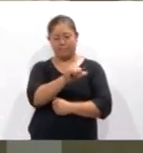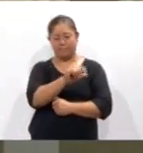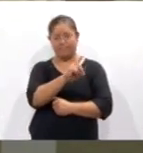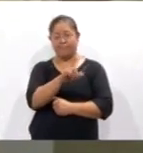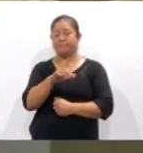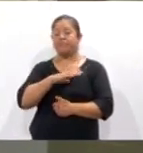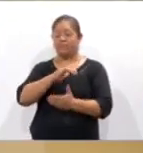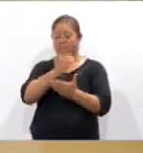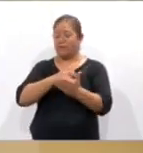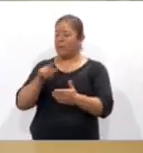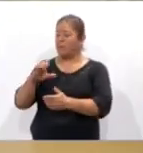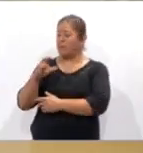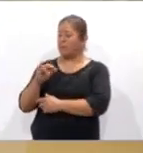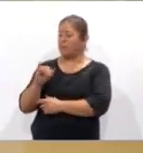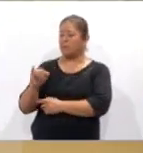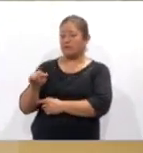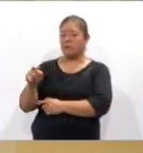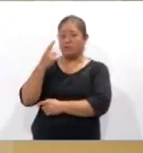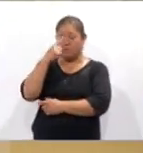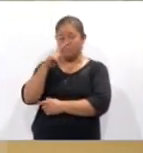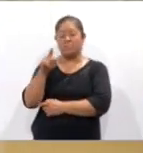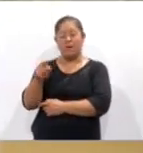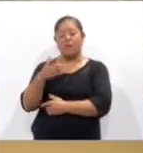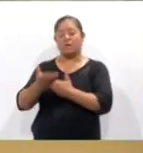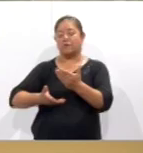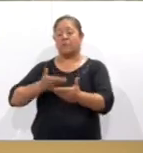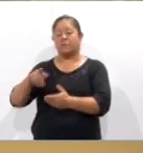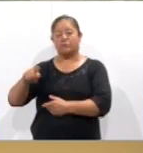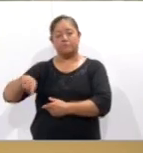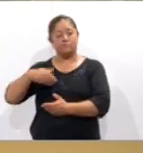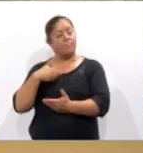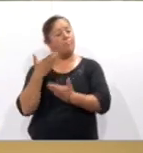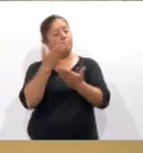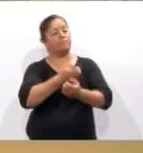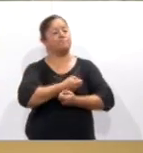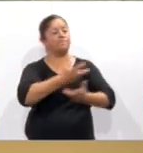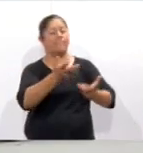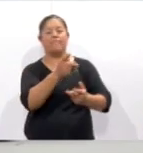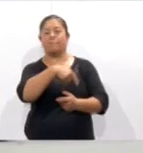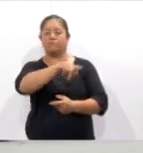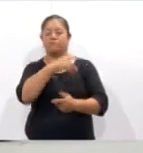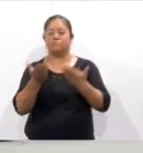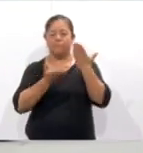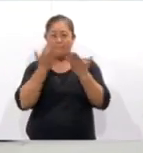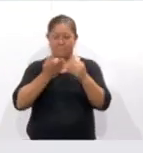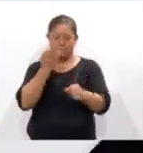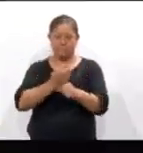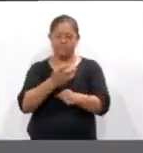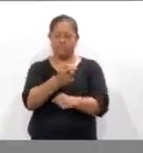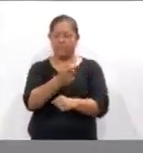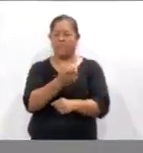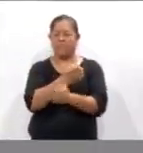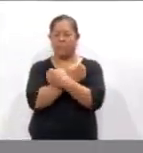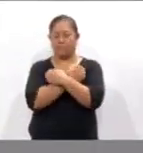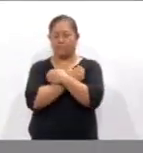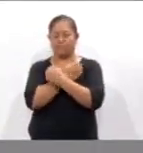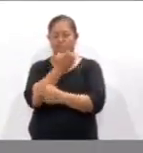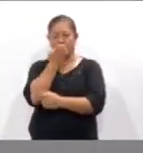Centro de Rehabilitación Integral de Apisaco para acercar los servicios que ofrece este último a toda la población de dichas instituciones educativas.